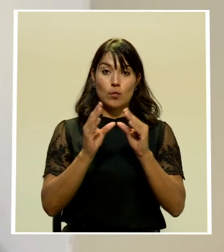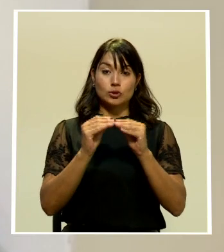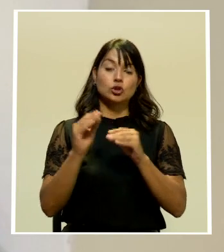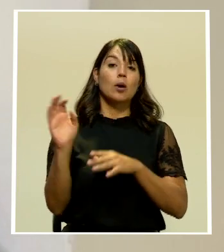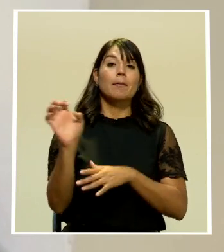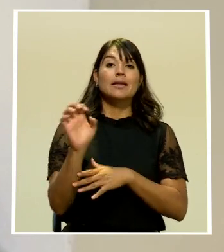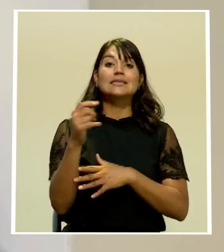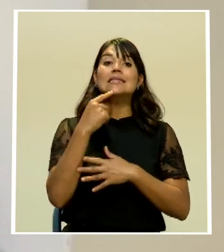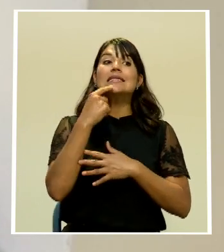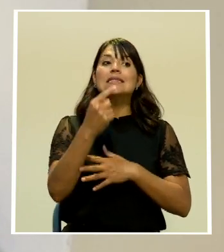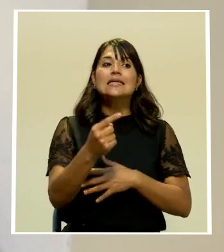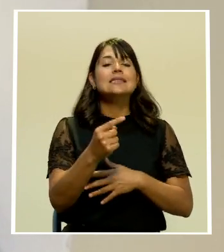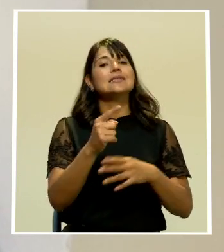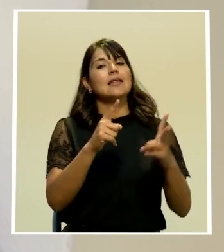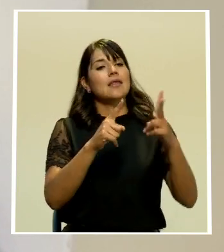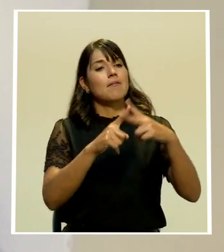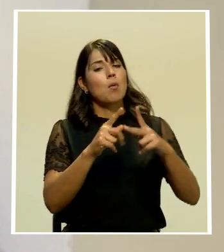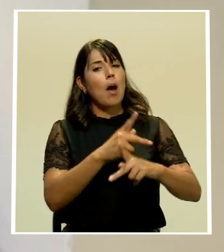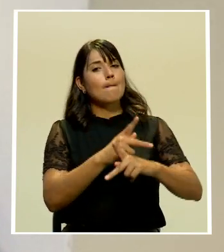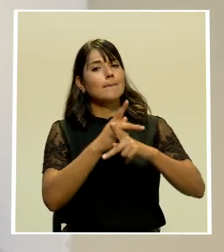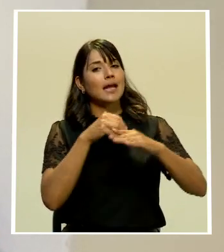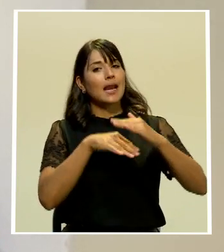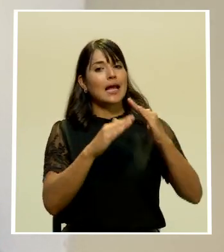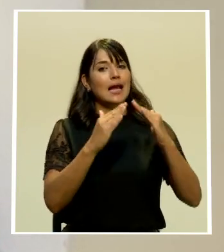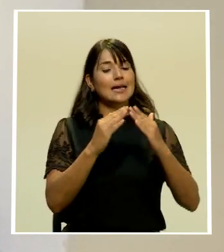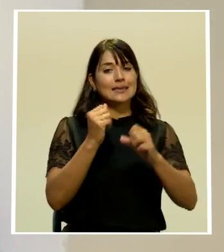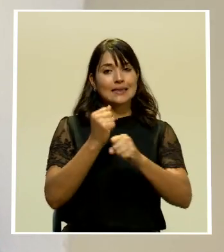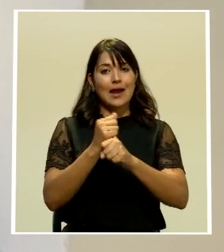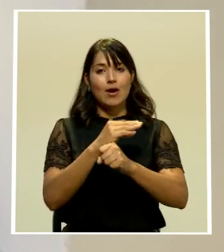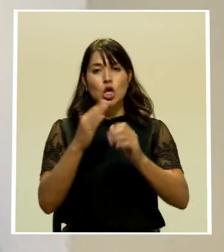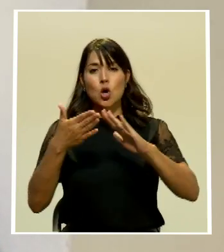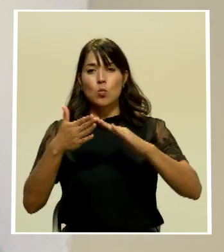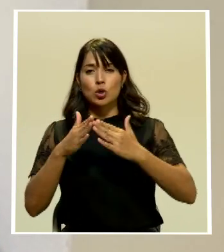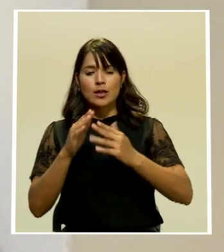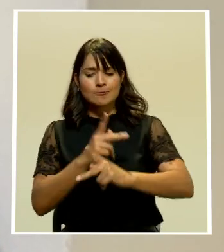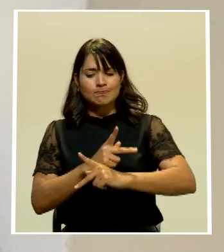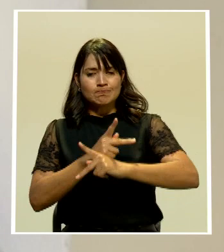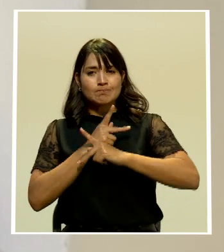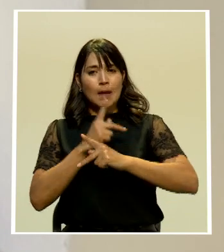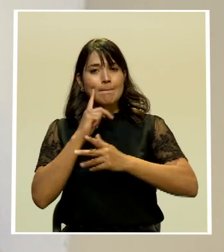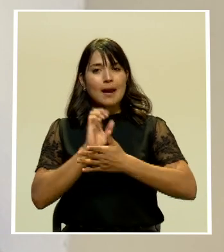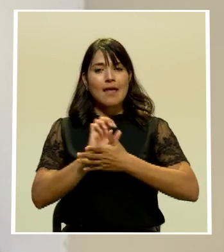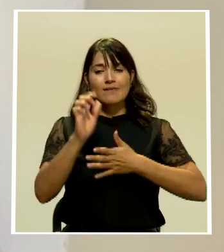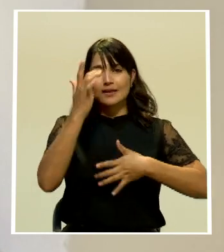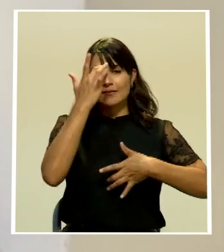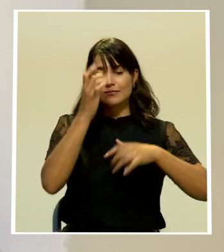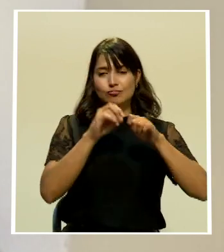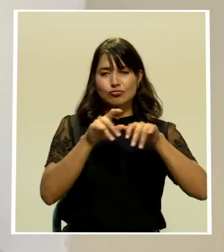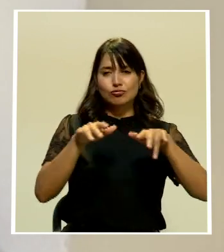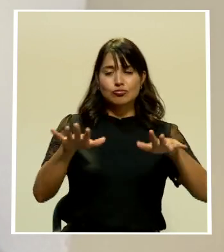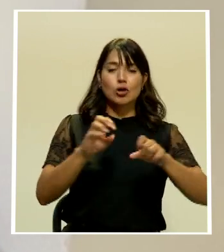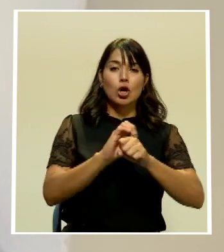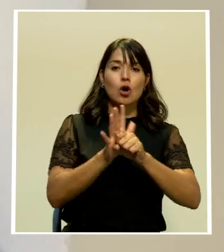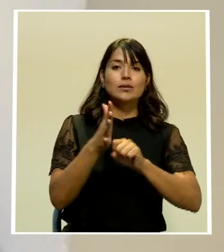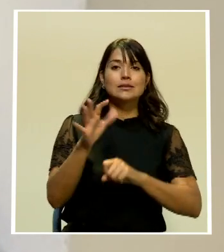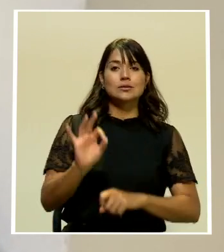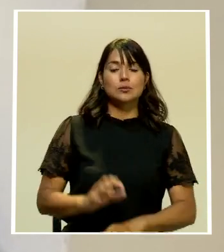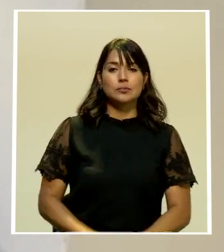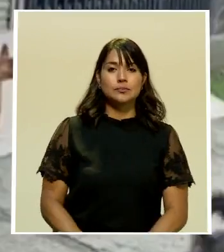aplicarse en nuestras casas trabajos y comunidad para evitar al máximo el contagio de COVID-19